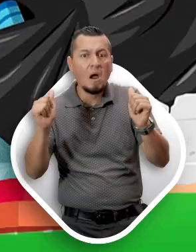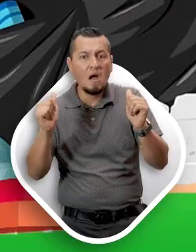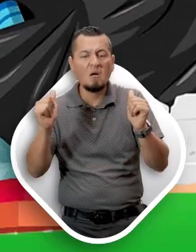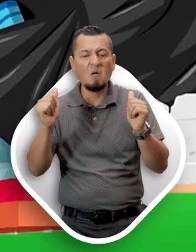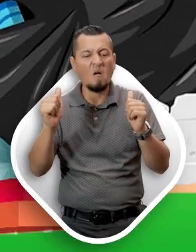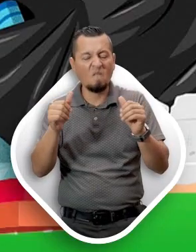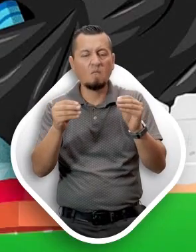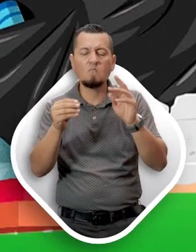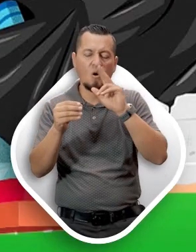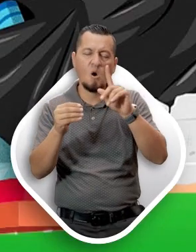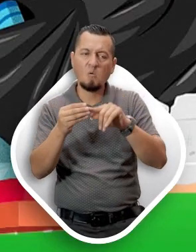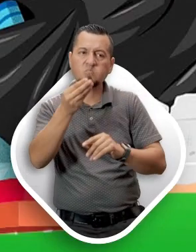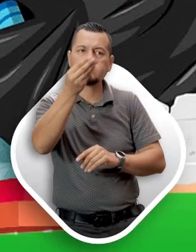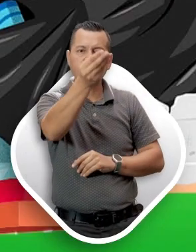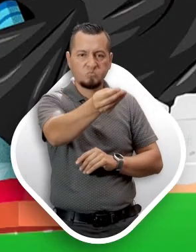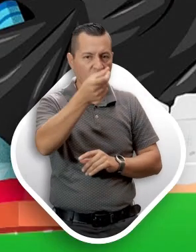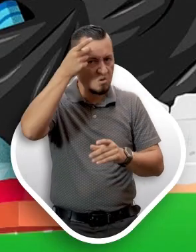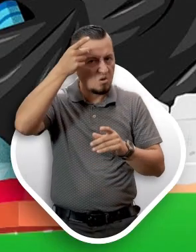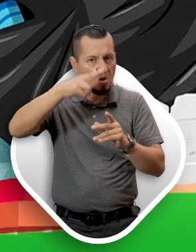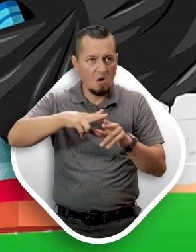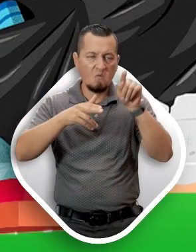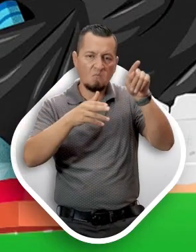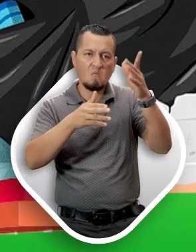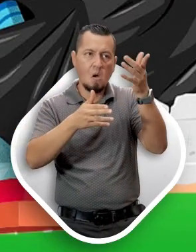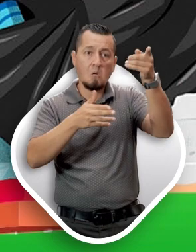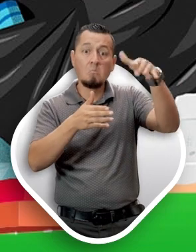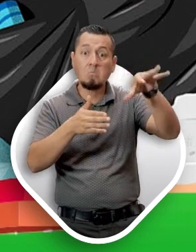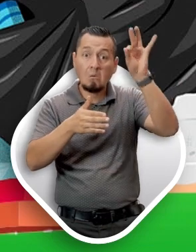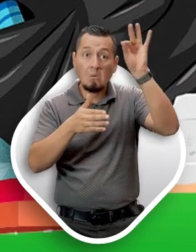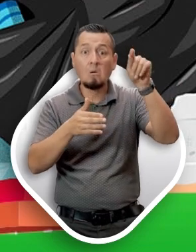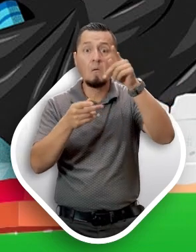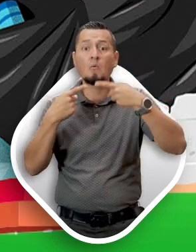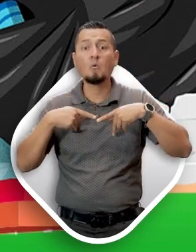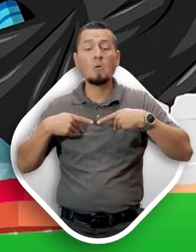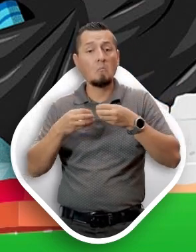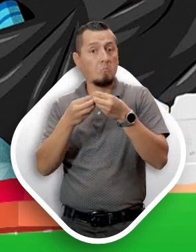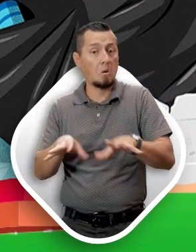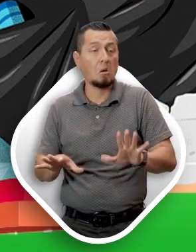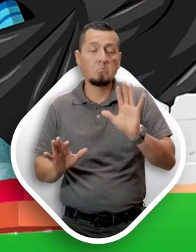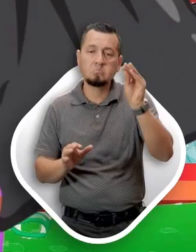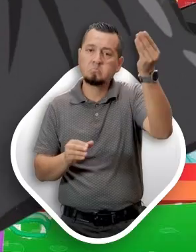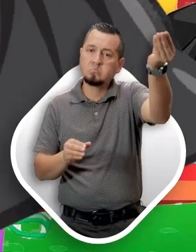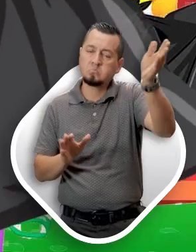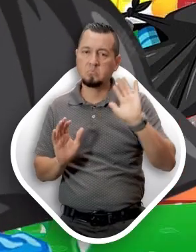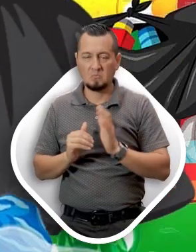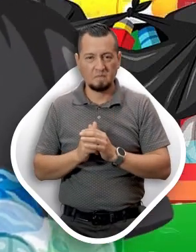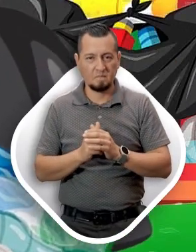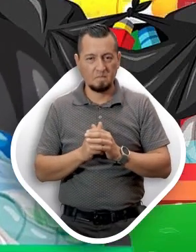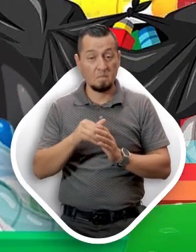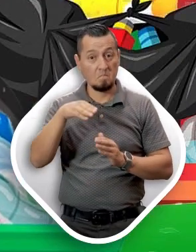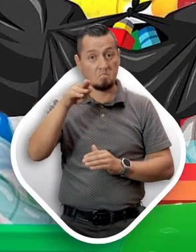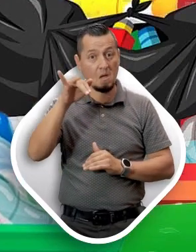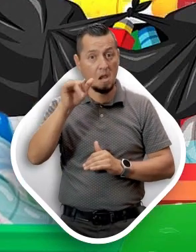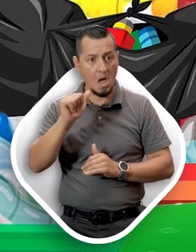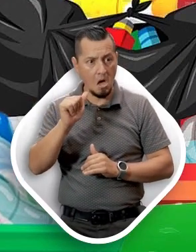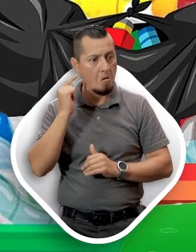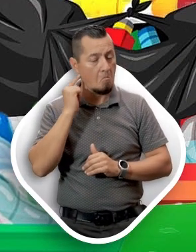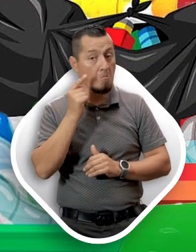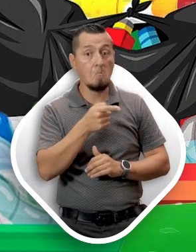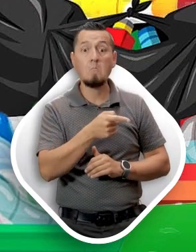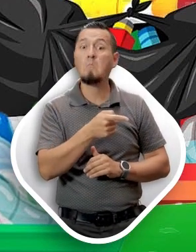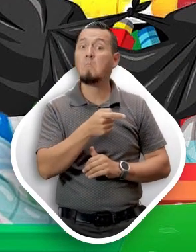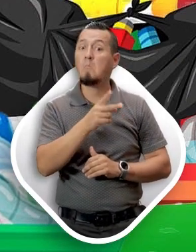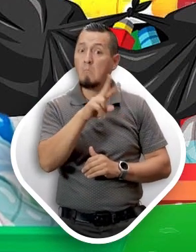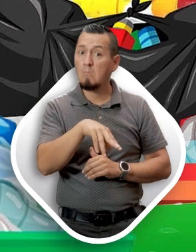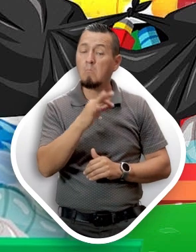viendo. La voy a llevar la dirección. Así que no la perdió, podrá recuperarla. María se sorprendió de las